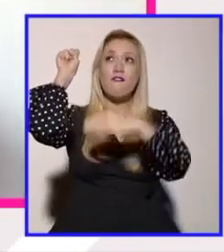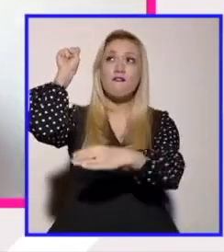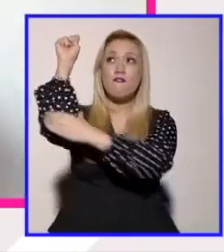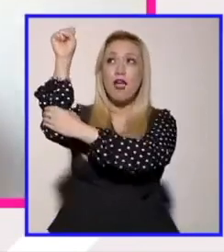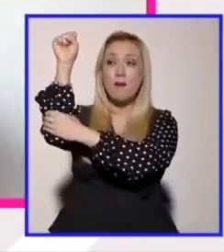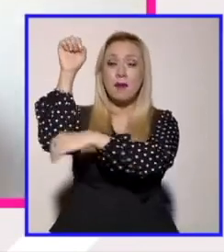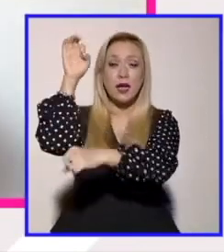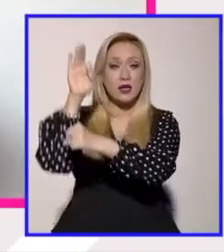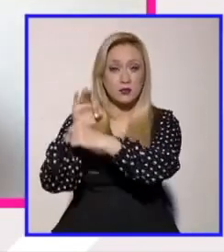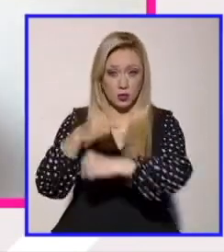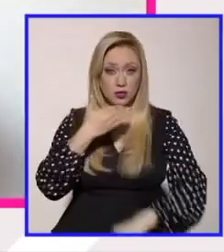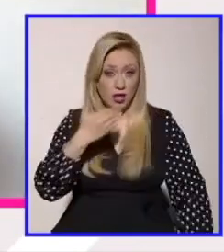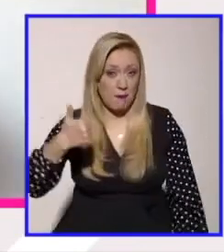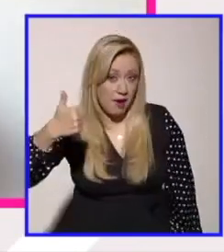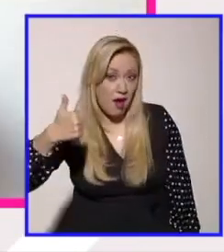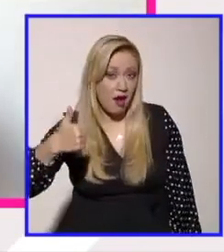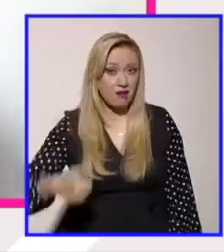es deseable